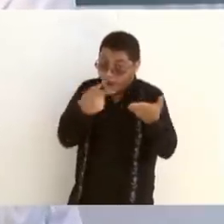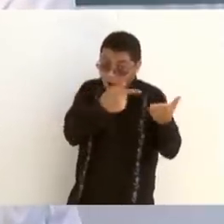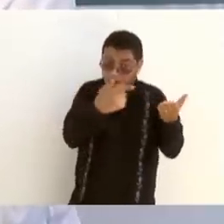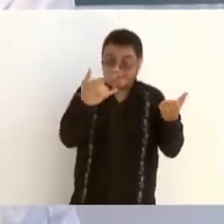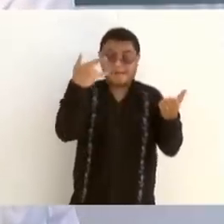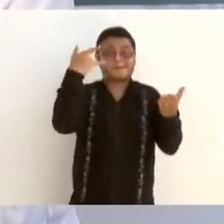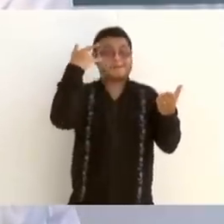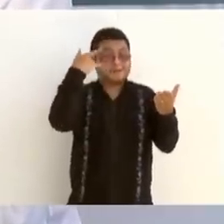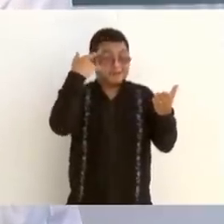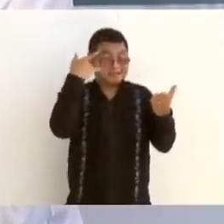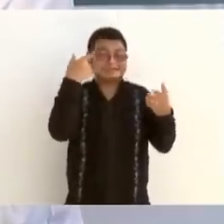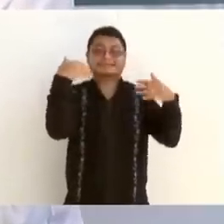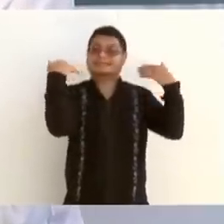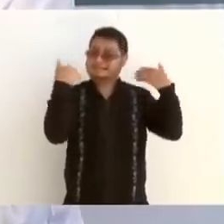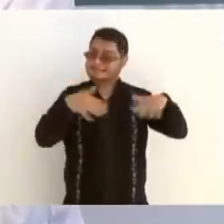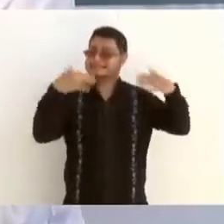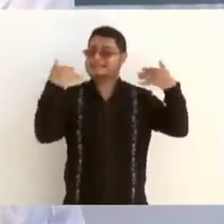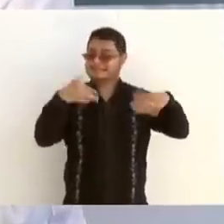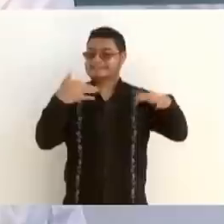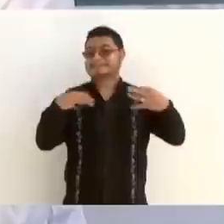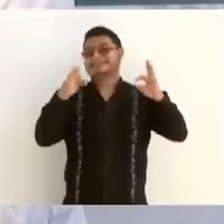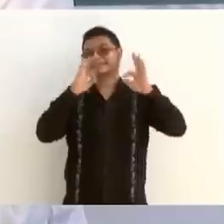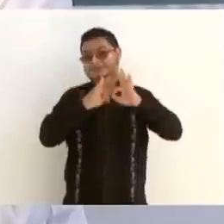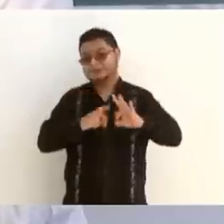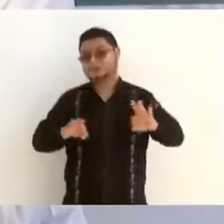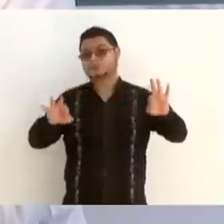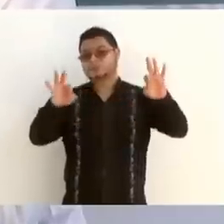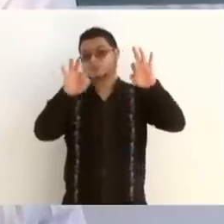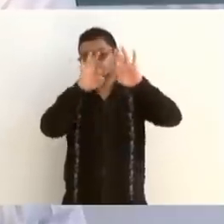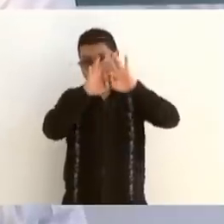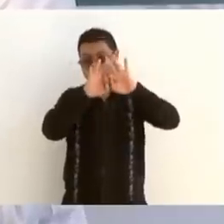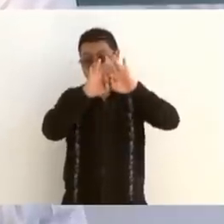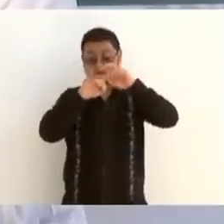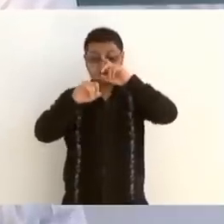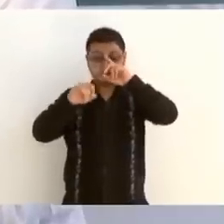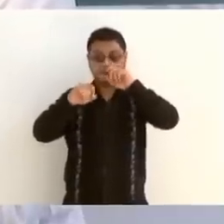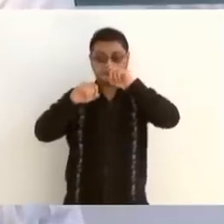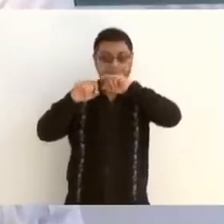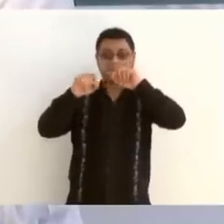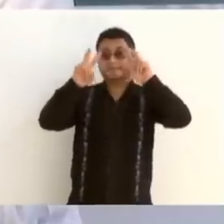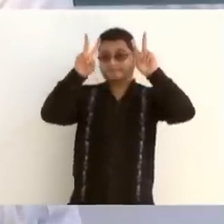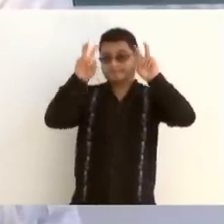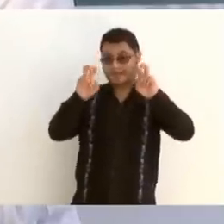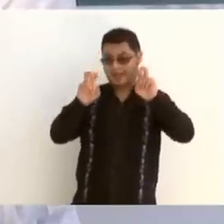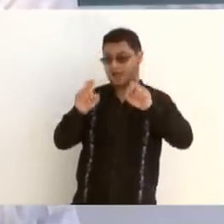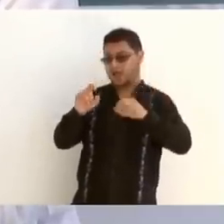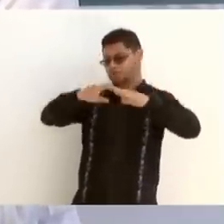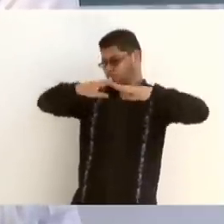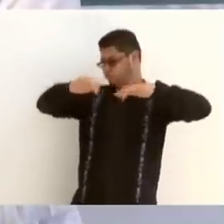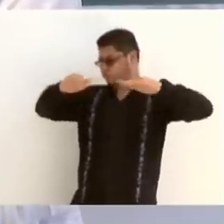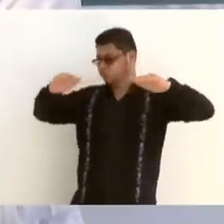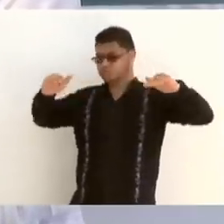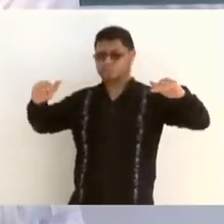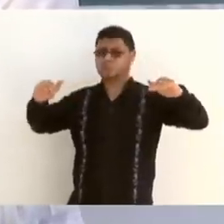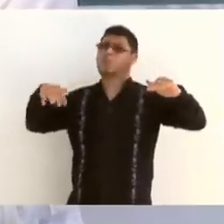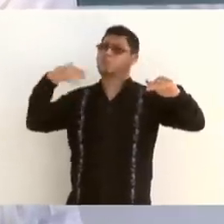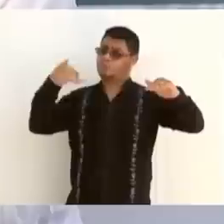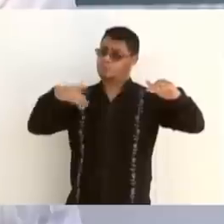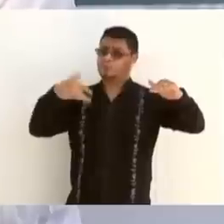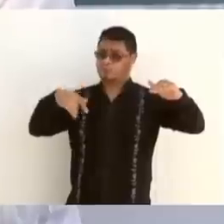un puerto en el Golfo importantísimo.